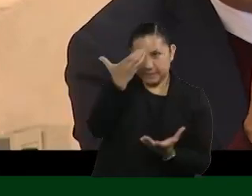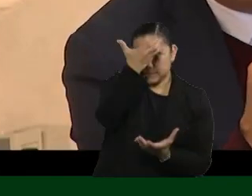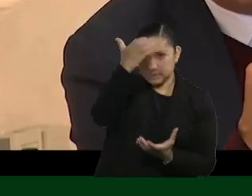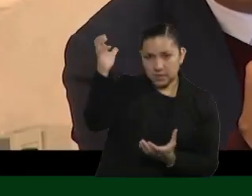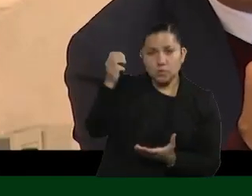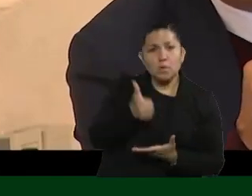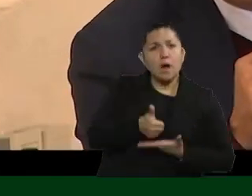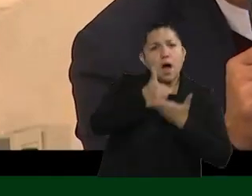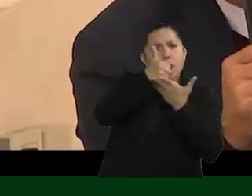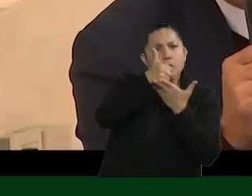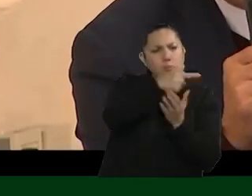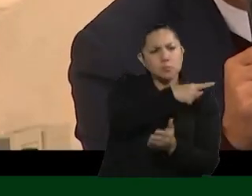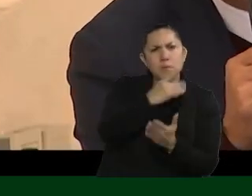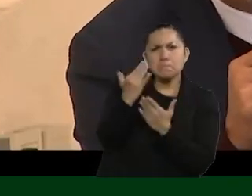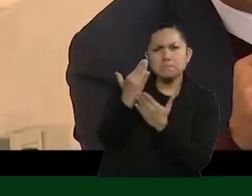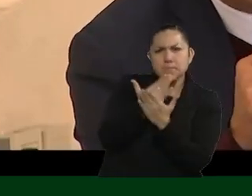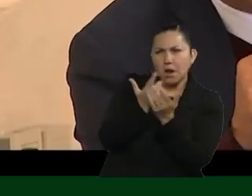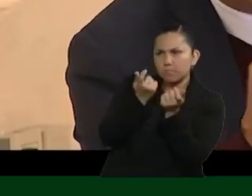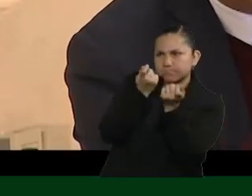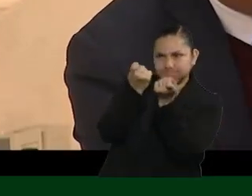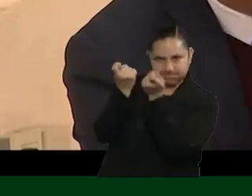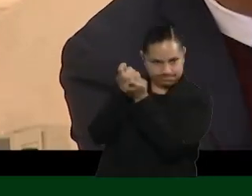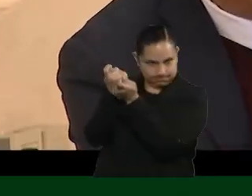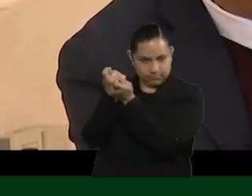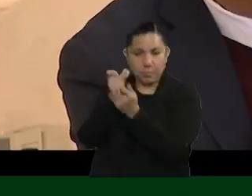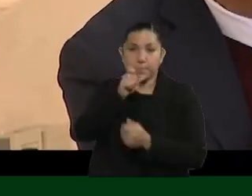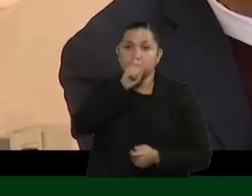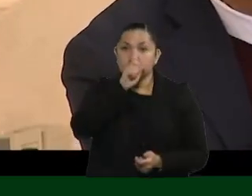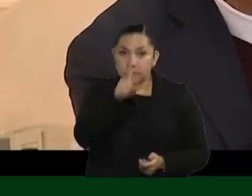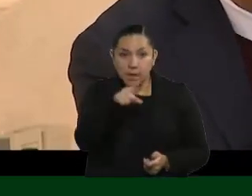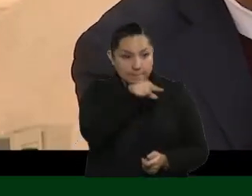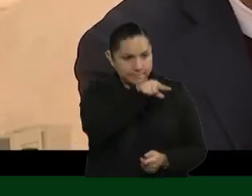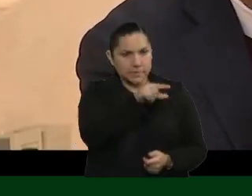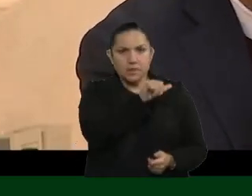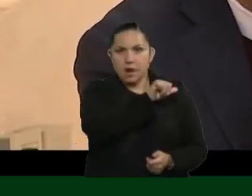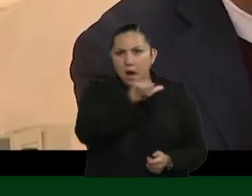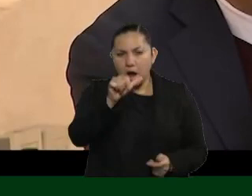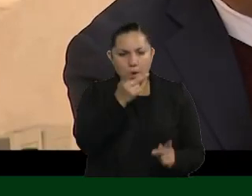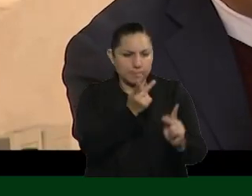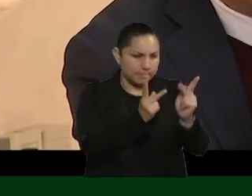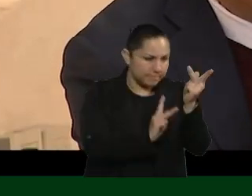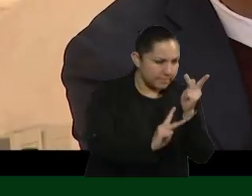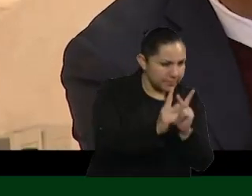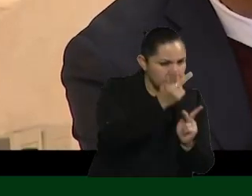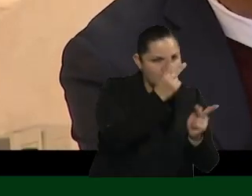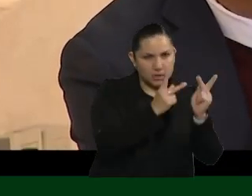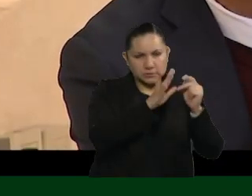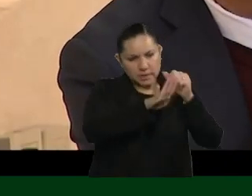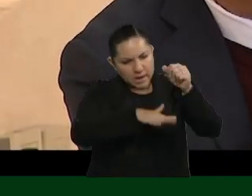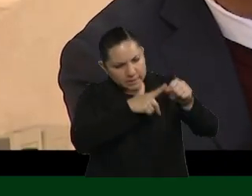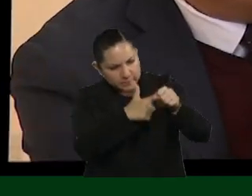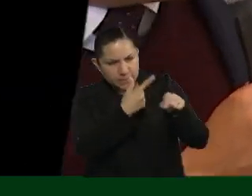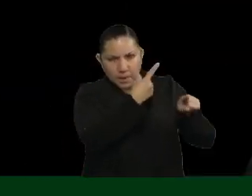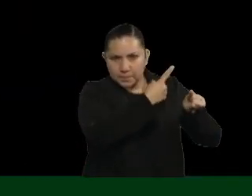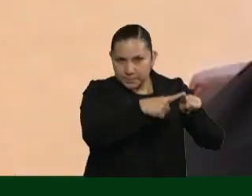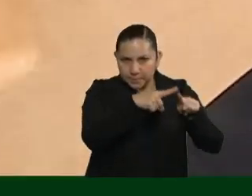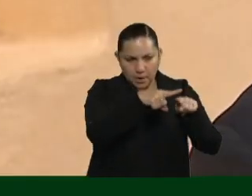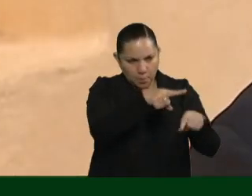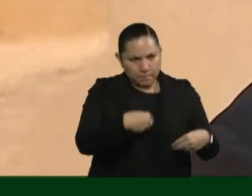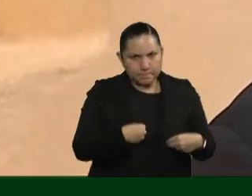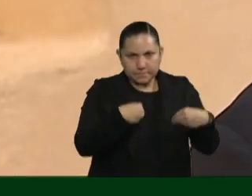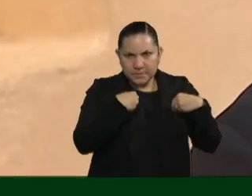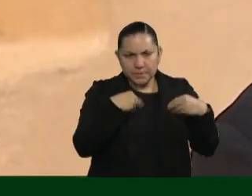contribuimos a la conservación de la biodiversidad, especialmente técnicamente y científicamente seleccionamos